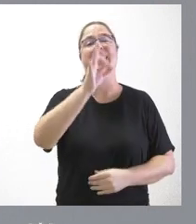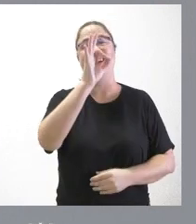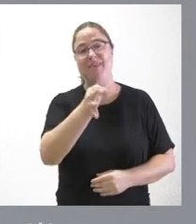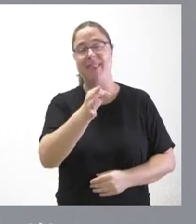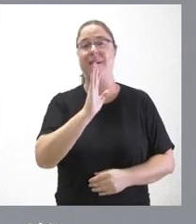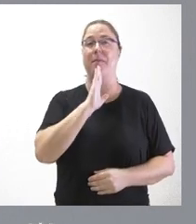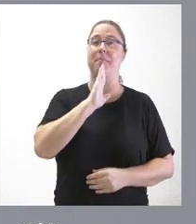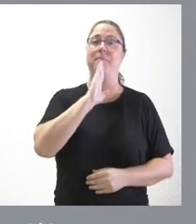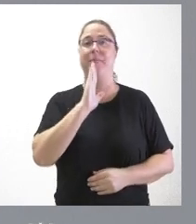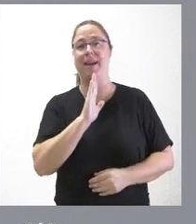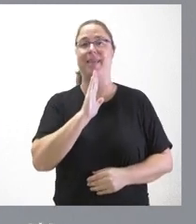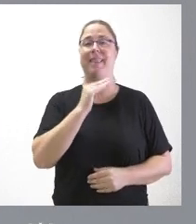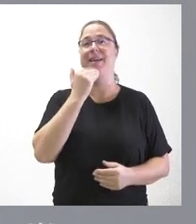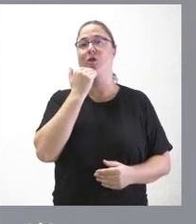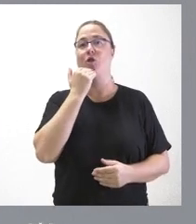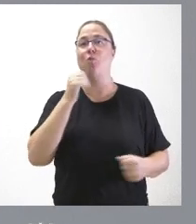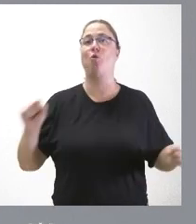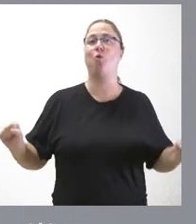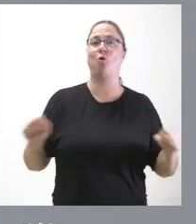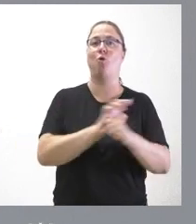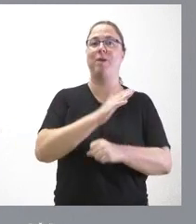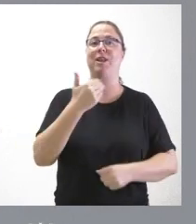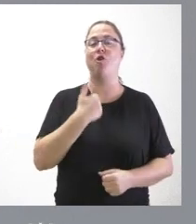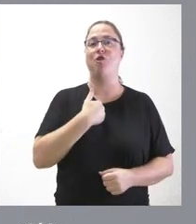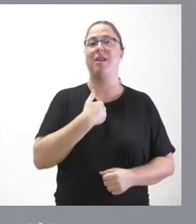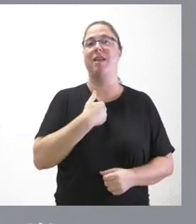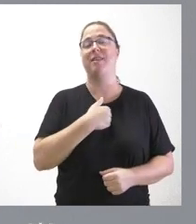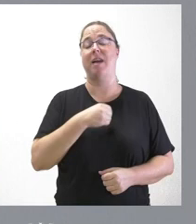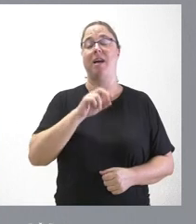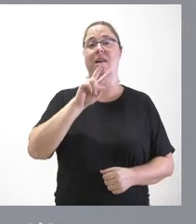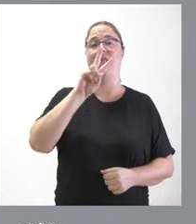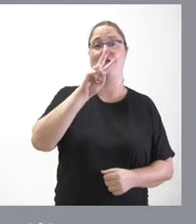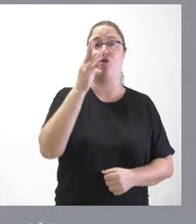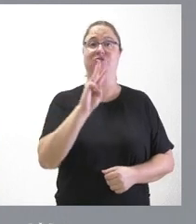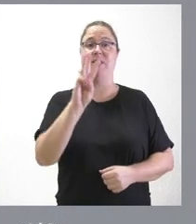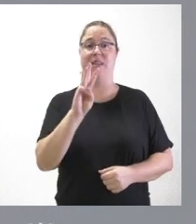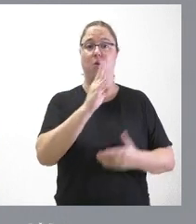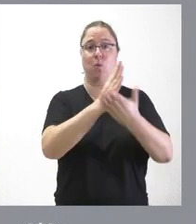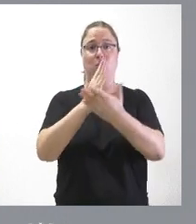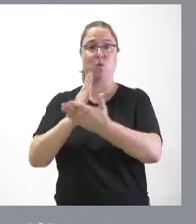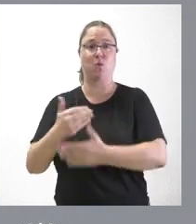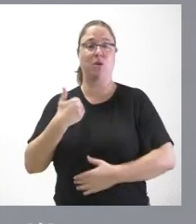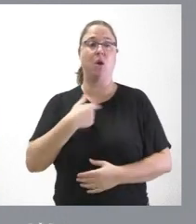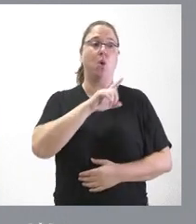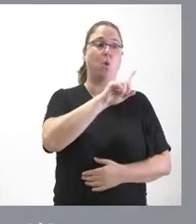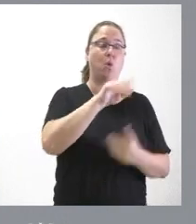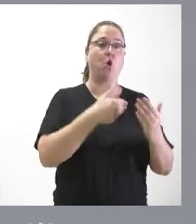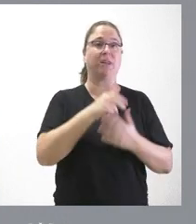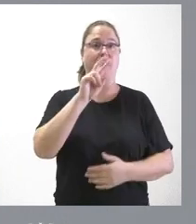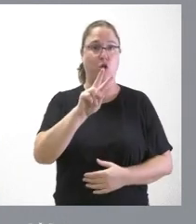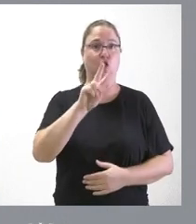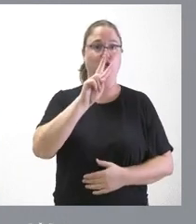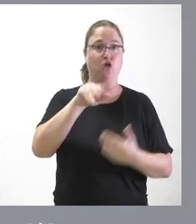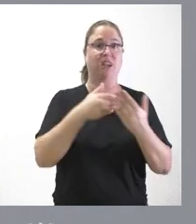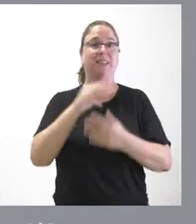inicialmente que hemos cubierto ya las dos terceras partes de los cursos. Es verdad, porque se han cubierto de uno a dos y dos a tres. Nos